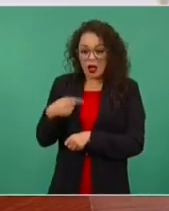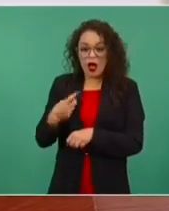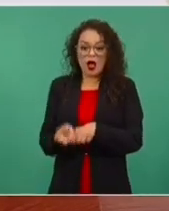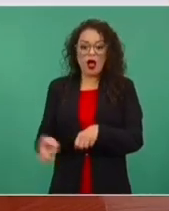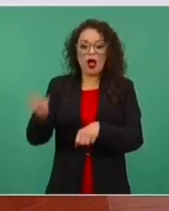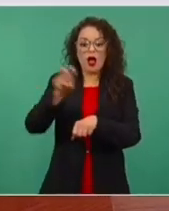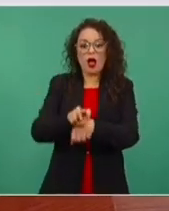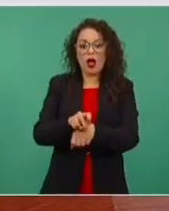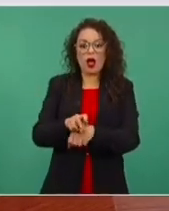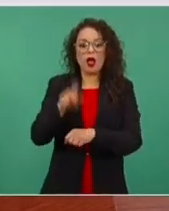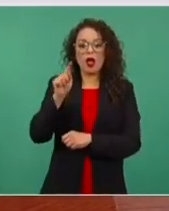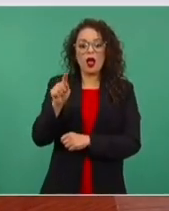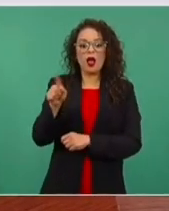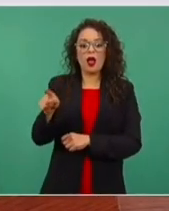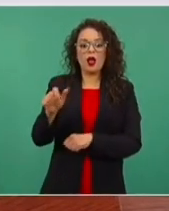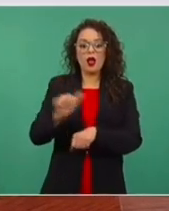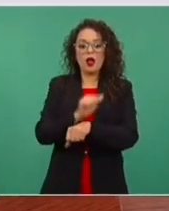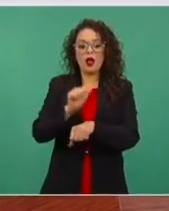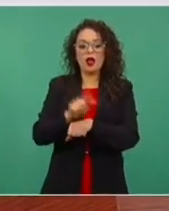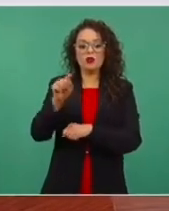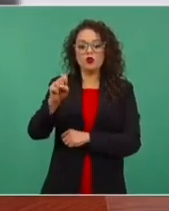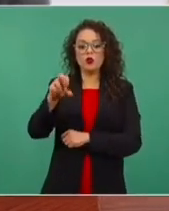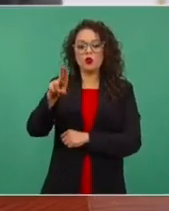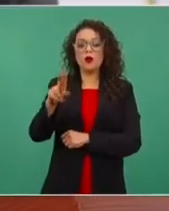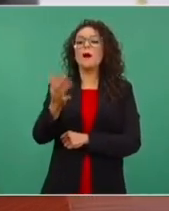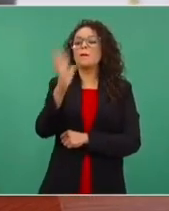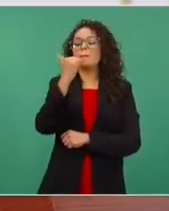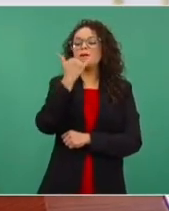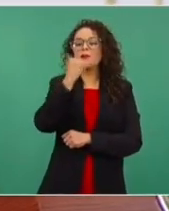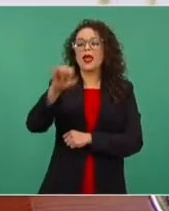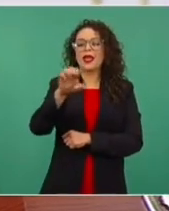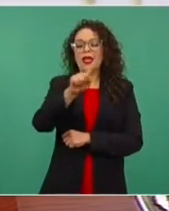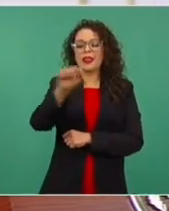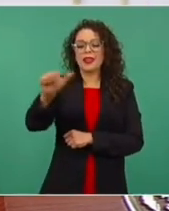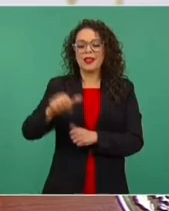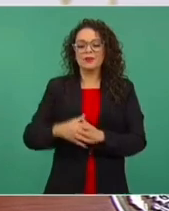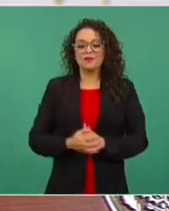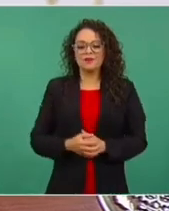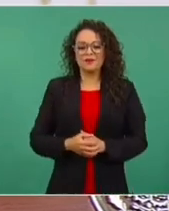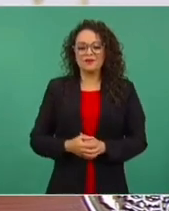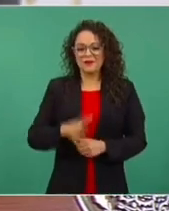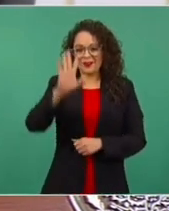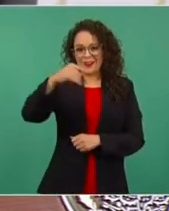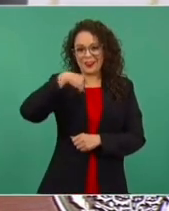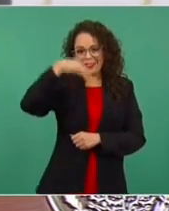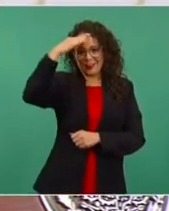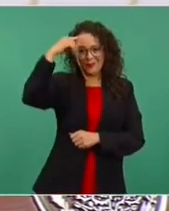subí al sur, bueno, al Yeta, me quedé con lo del sur.